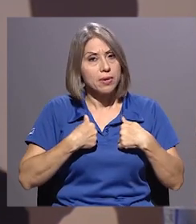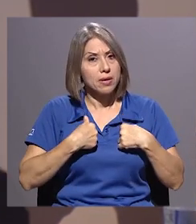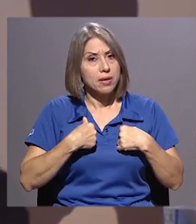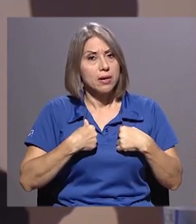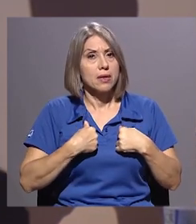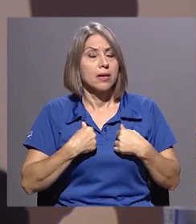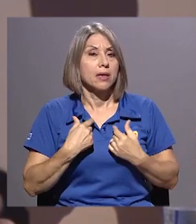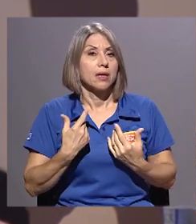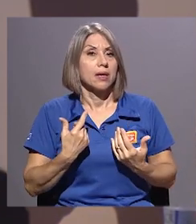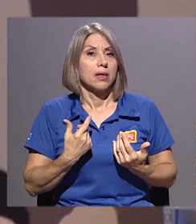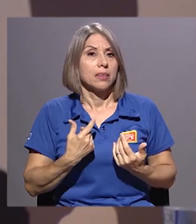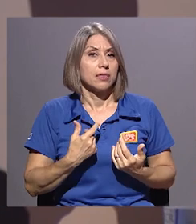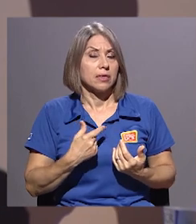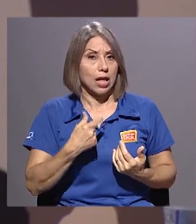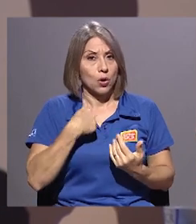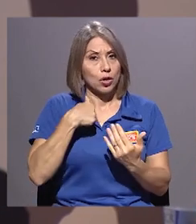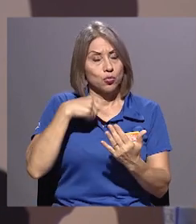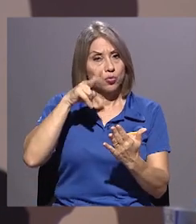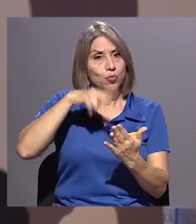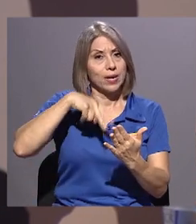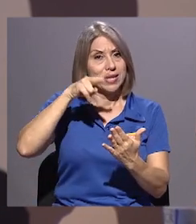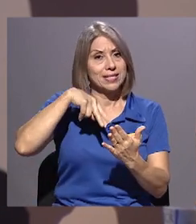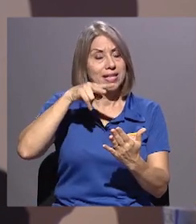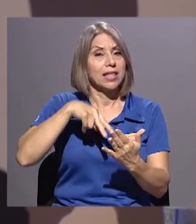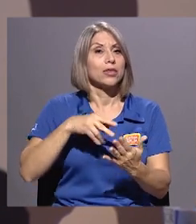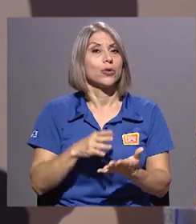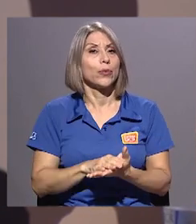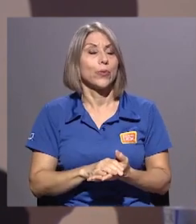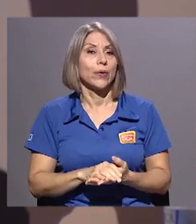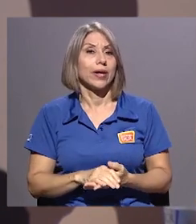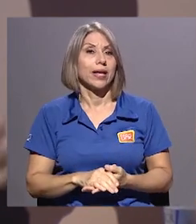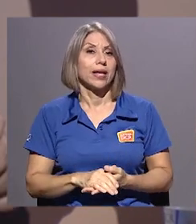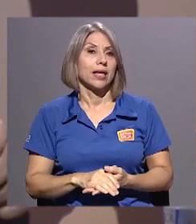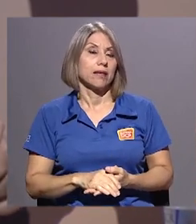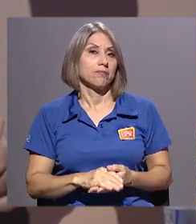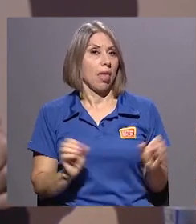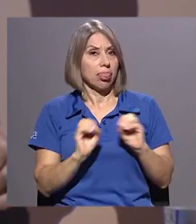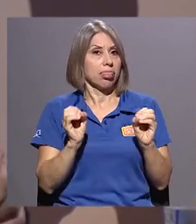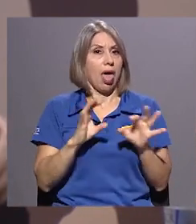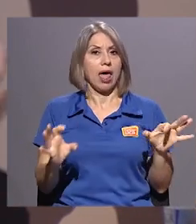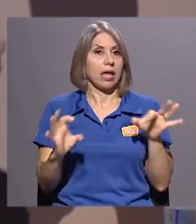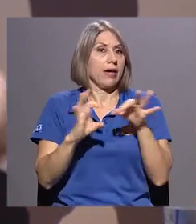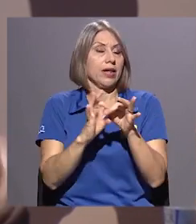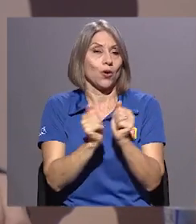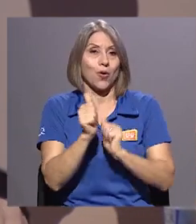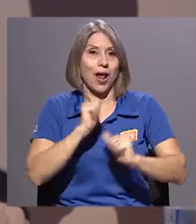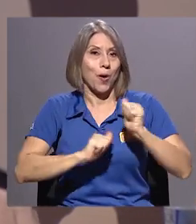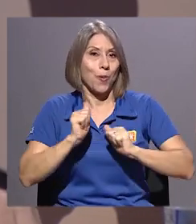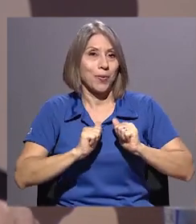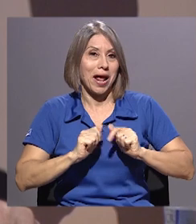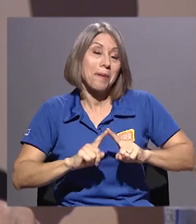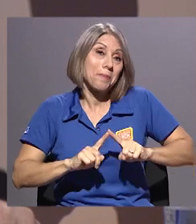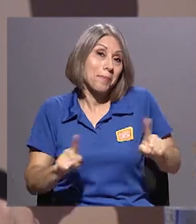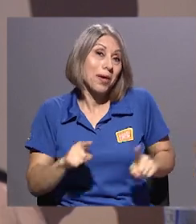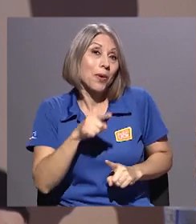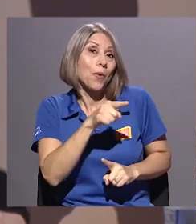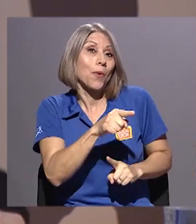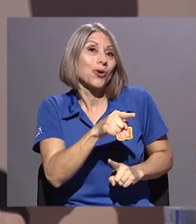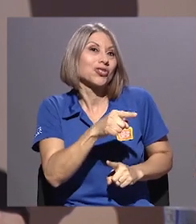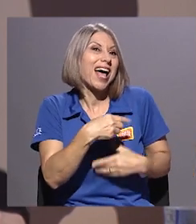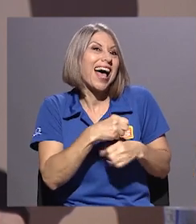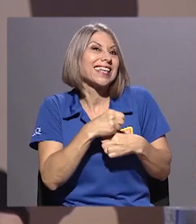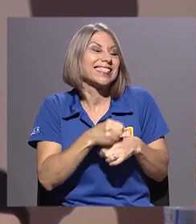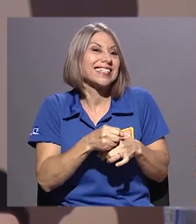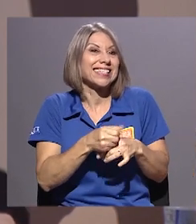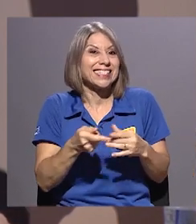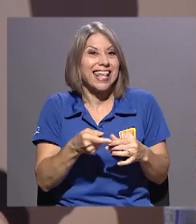estuve leyendo es que, y que no tiene nada que ver con la obra, pero es que te dedicas a la esgrima y das clases